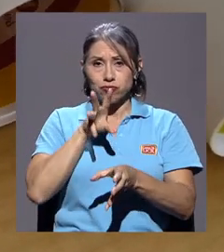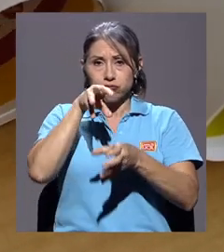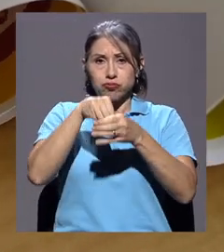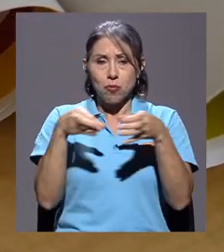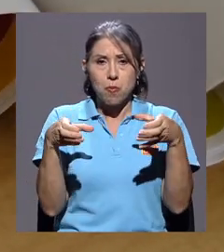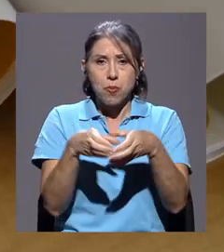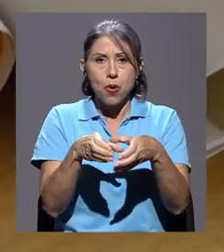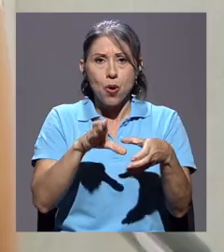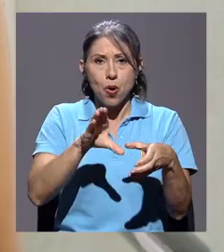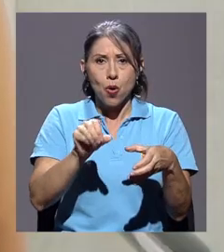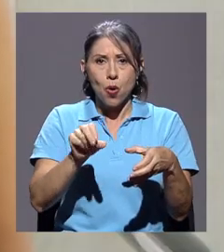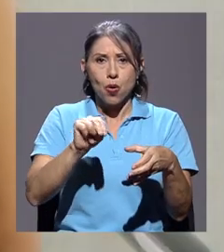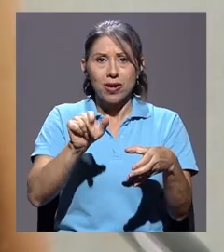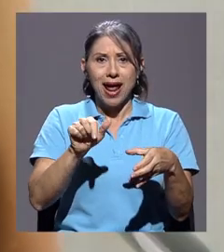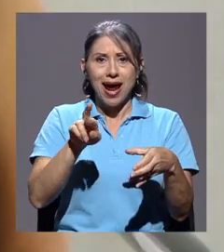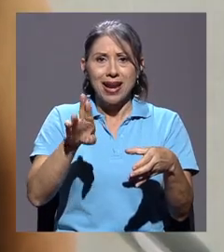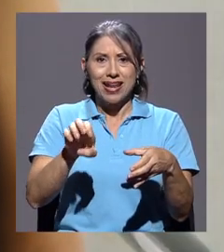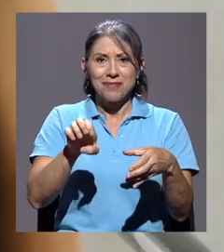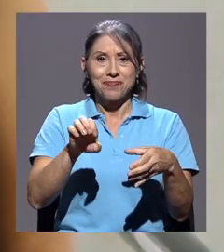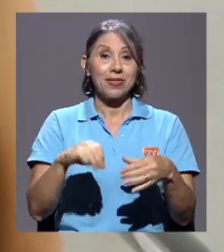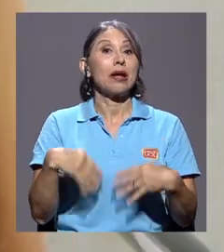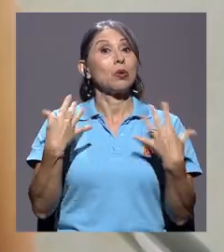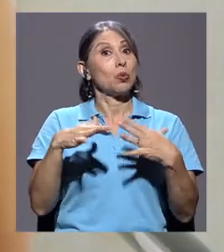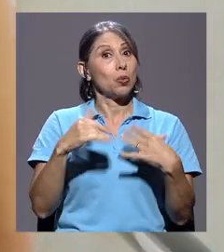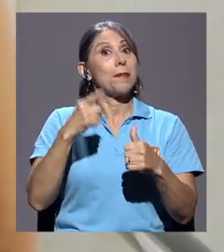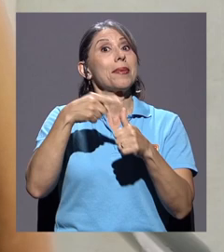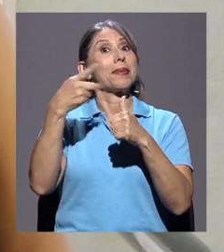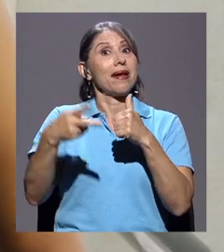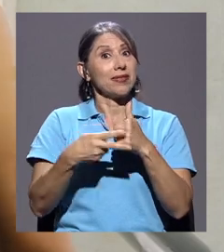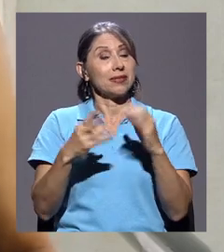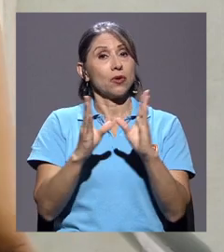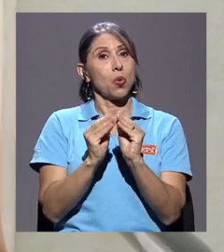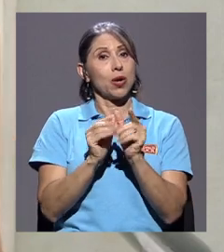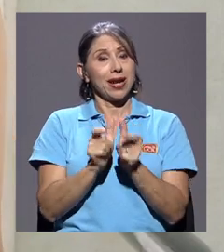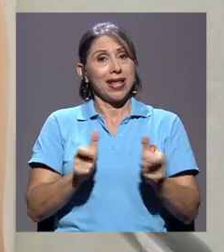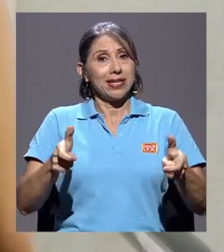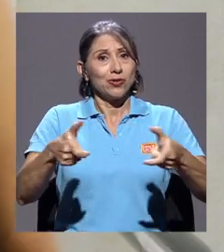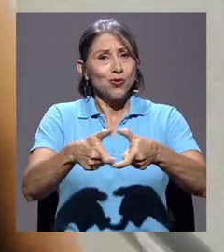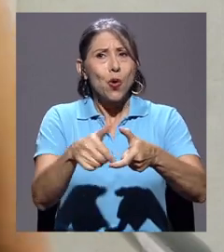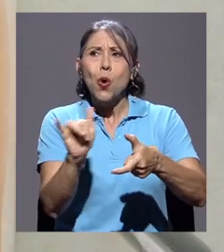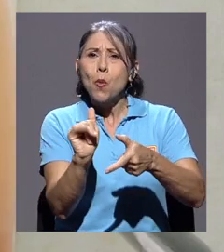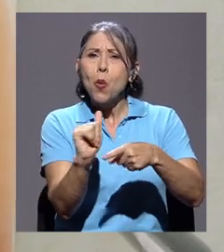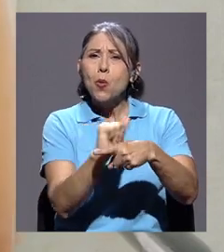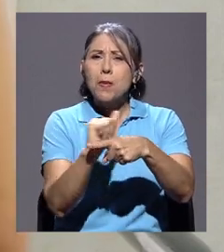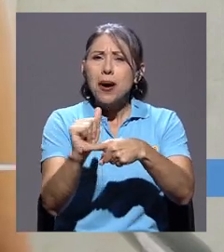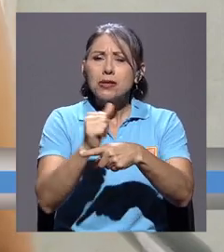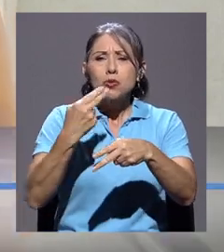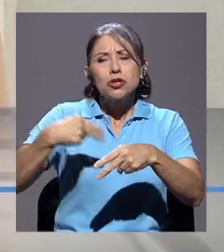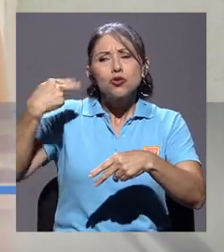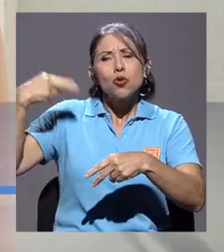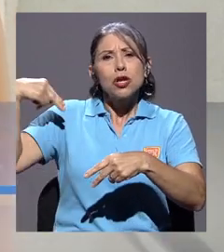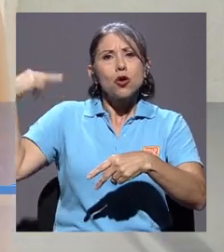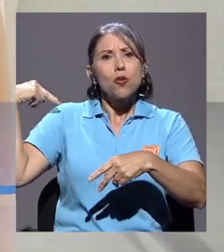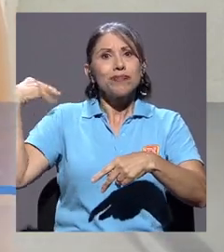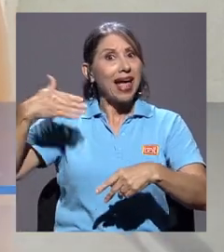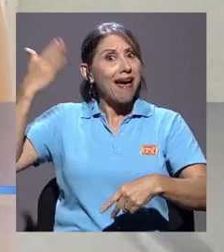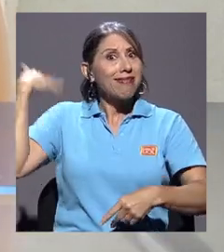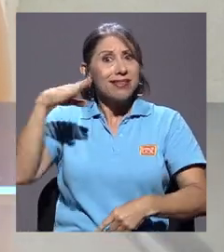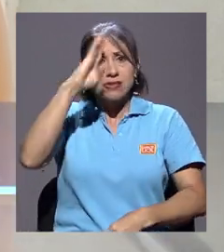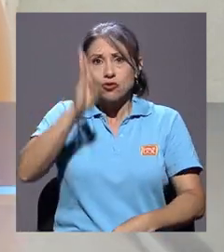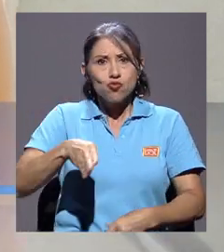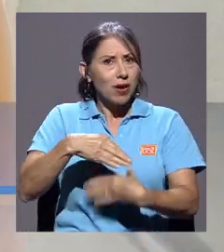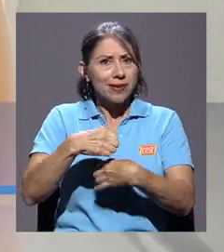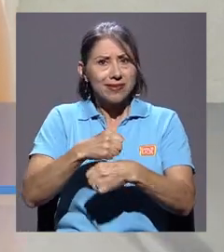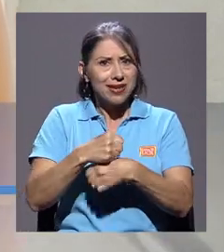CONARI. El Congreso efectivamente la primera vez hicimos como un repaso histórico y nunca se había hecho nada similar y